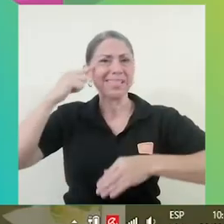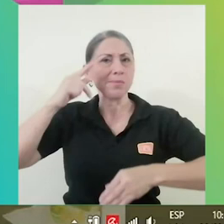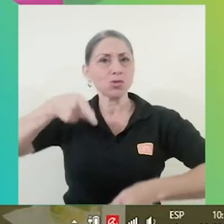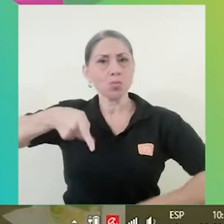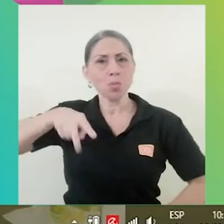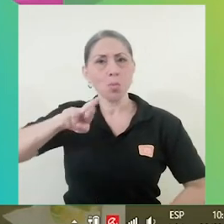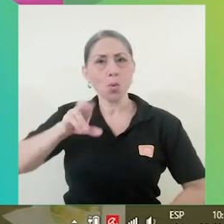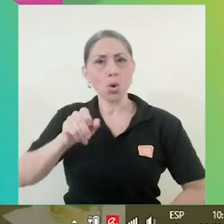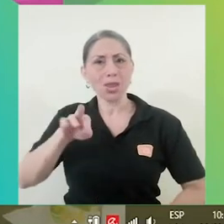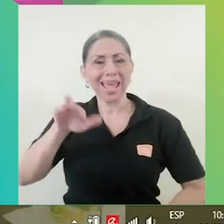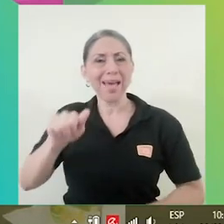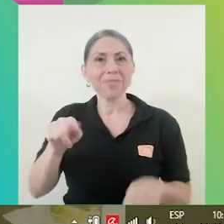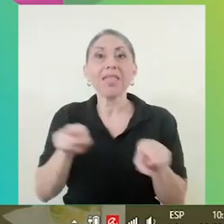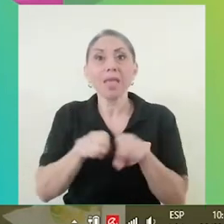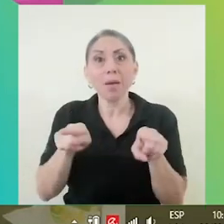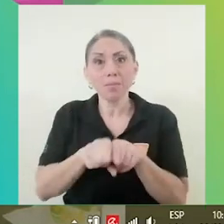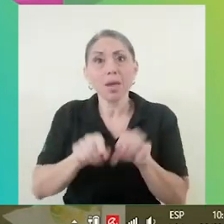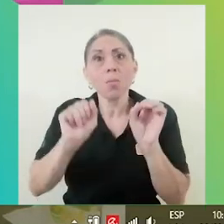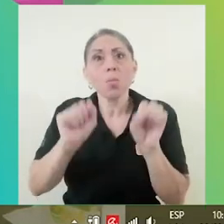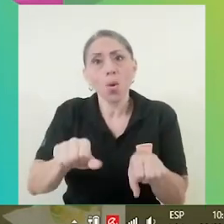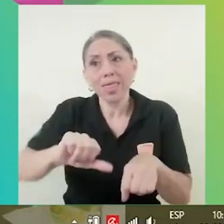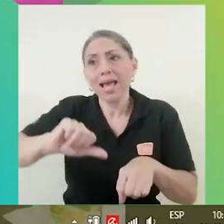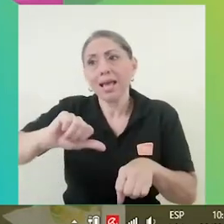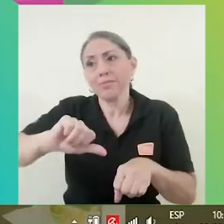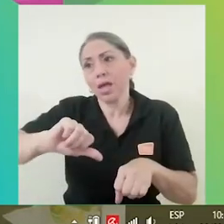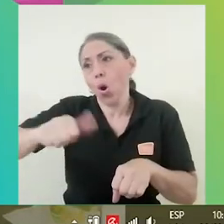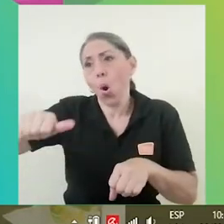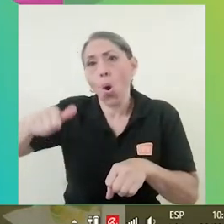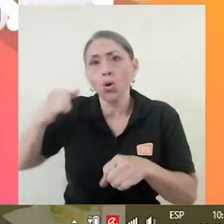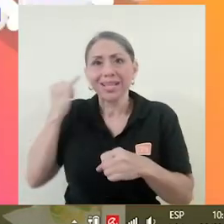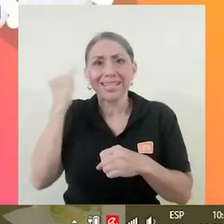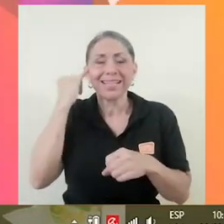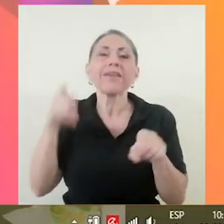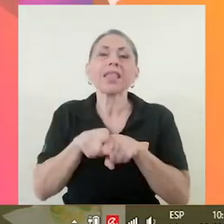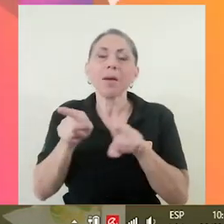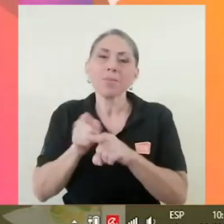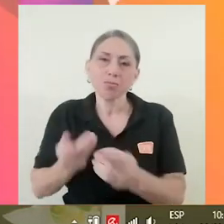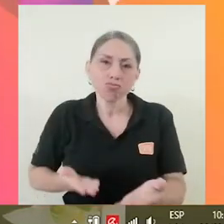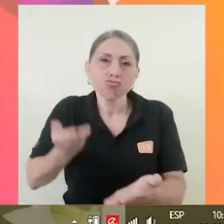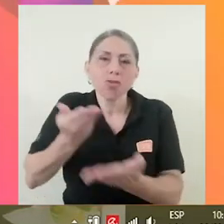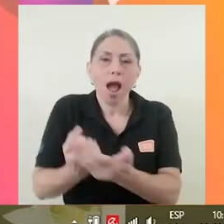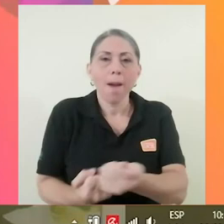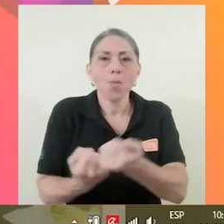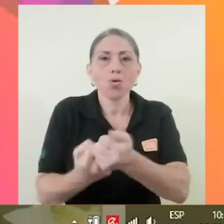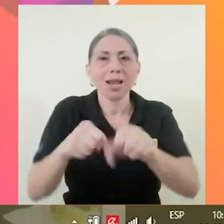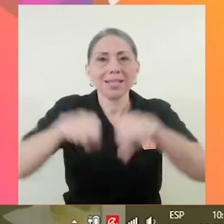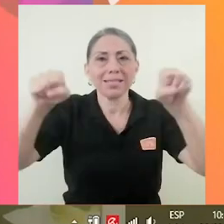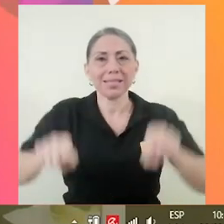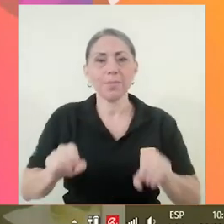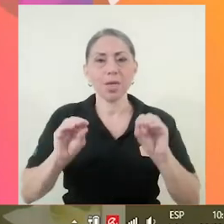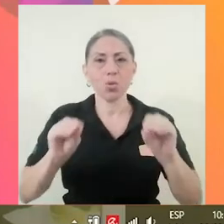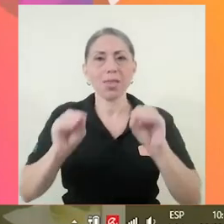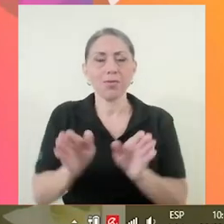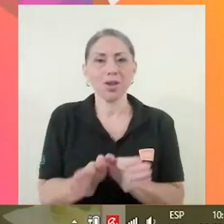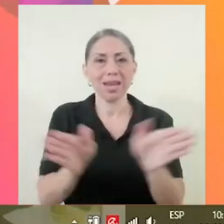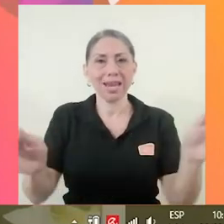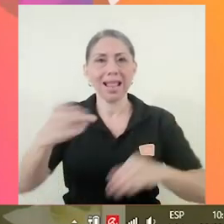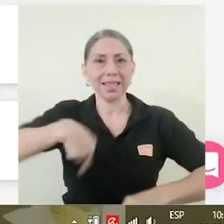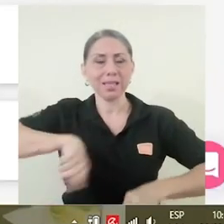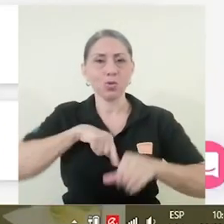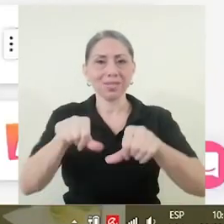Protea puede también, entre otras iniciativas que tiene la Facultad de Educación, también apoyar el Sistema Educativo en general desde nuestro campo de acción.